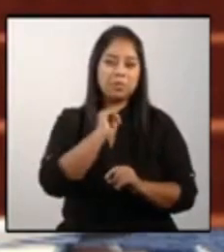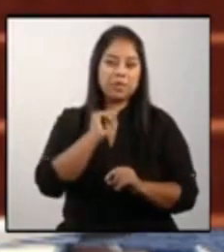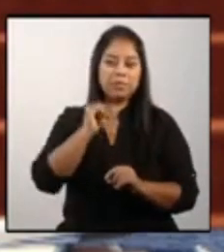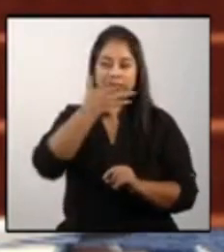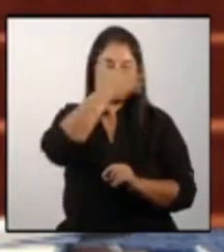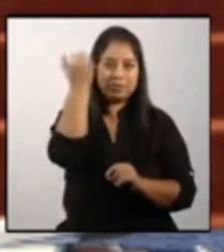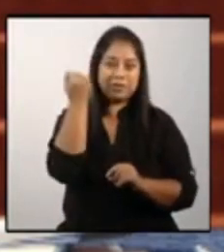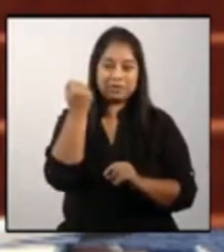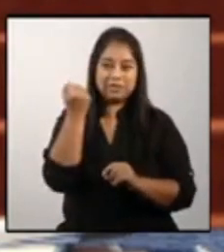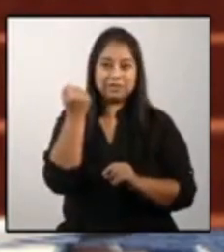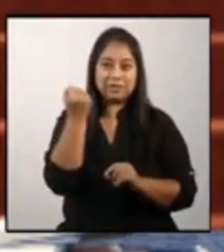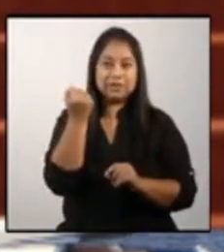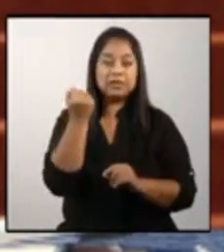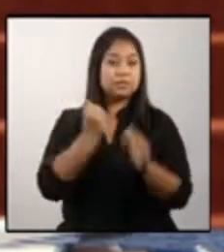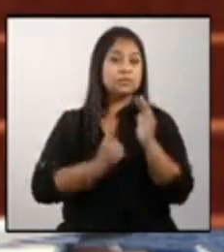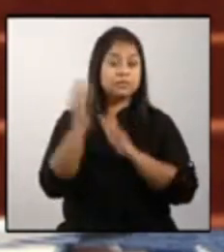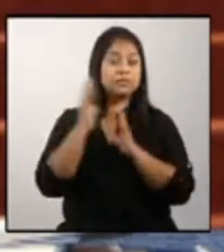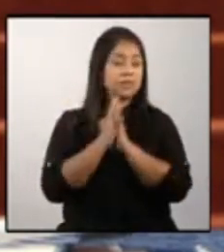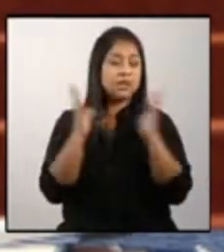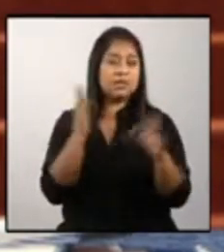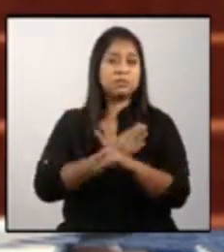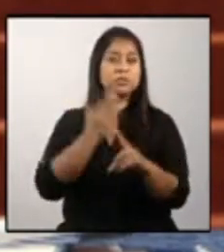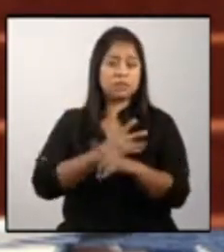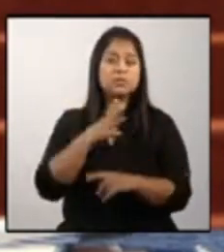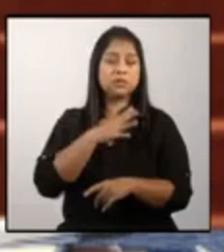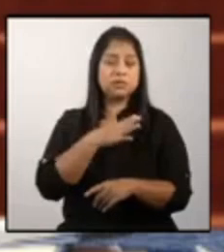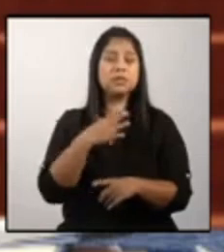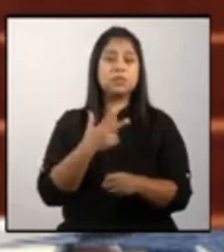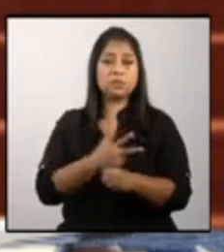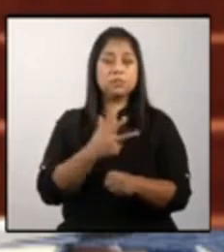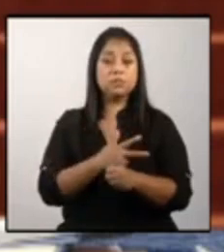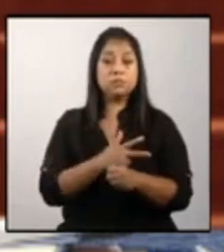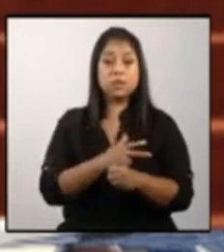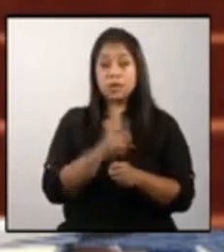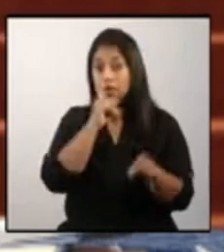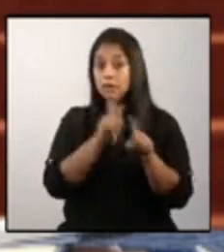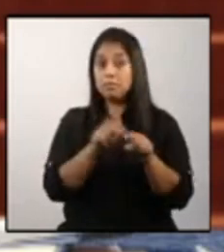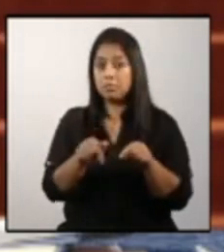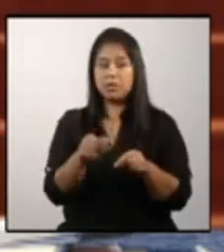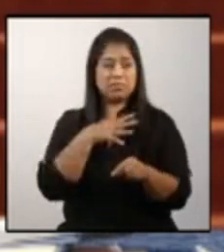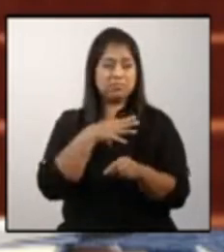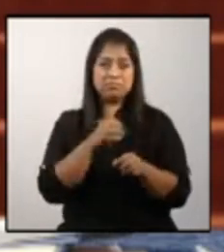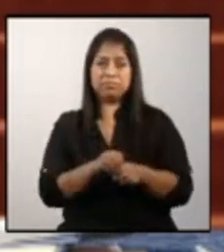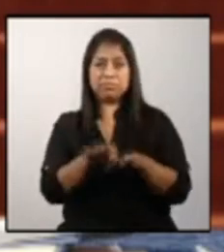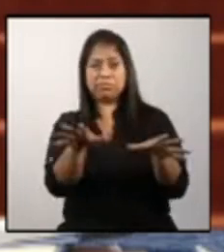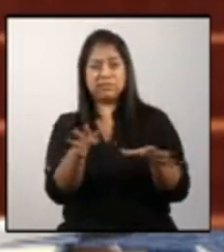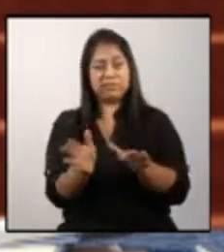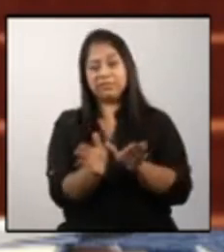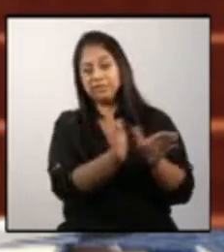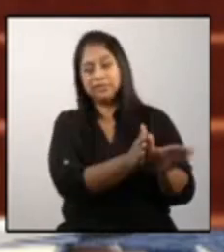pensamiento los grandes problemas que tiene este país y aún en medio de las epidemias de las pandemias